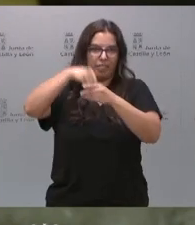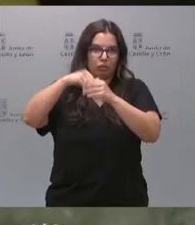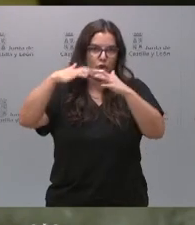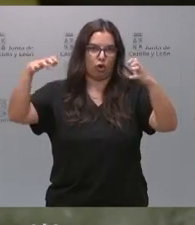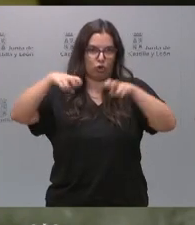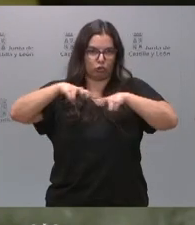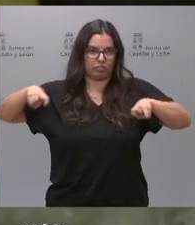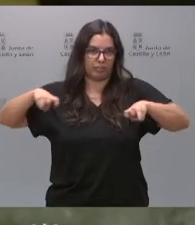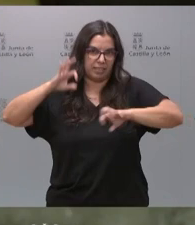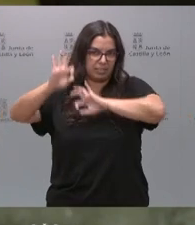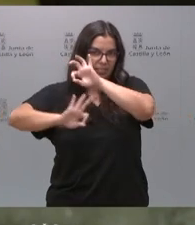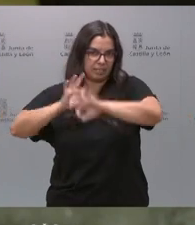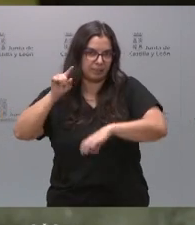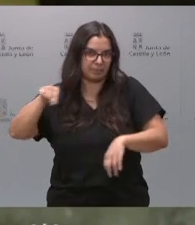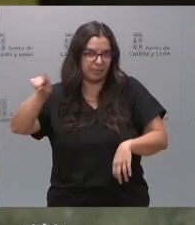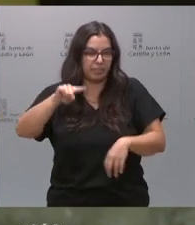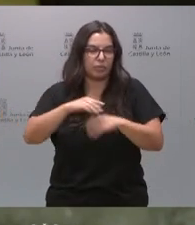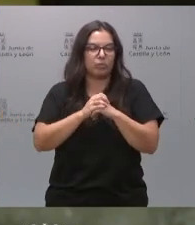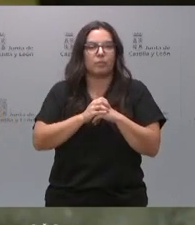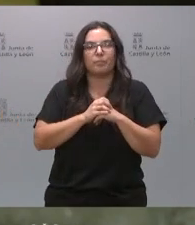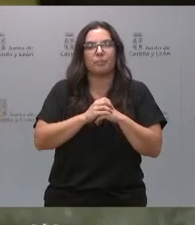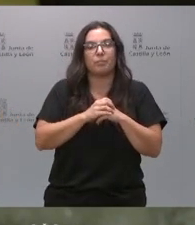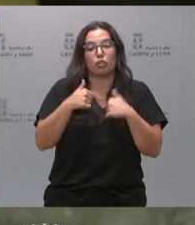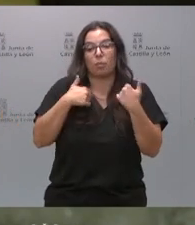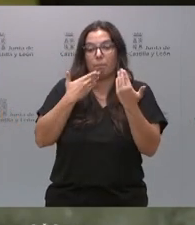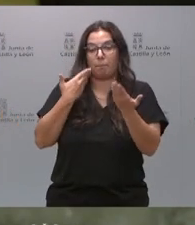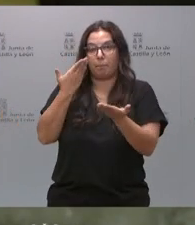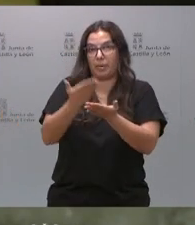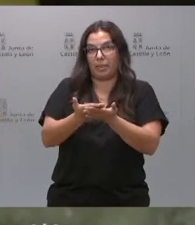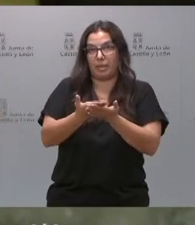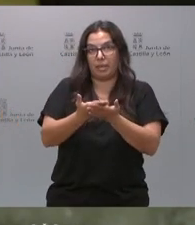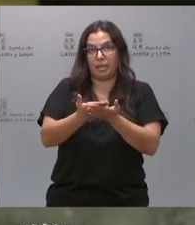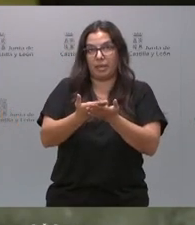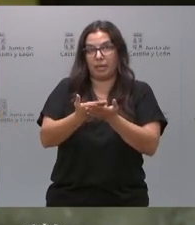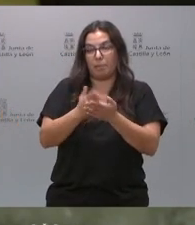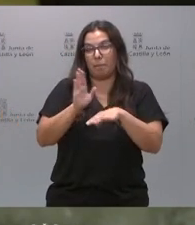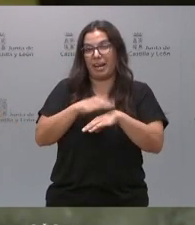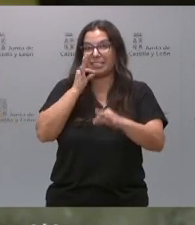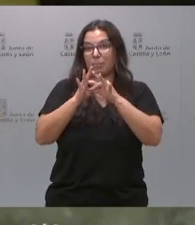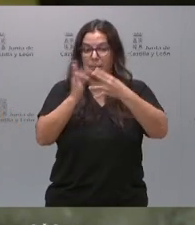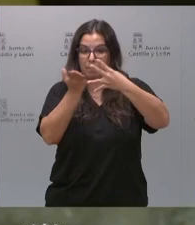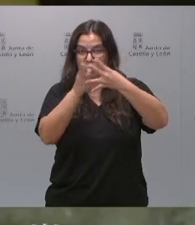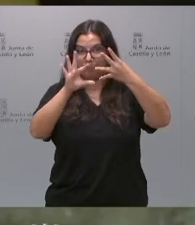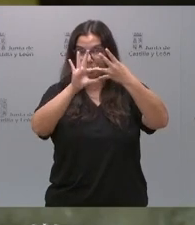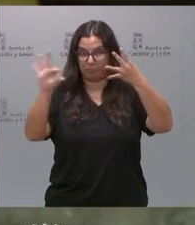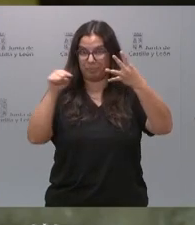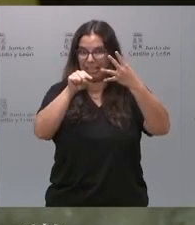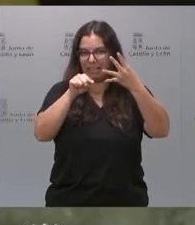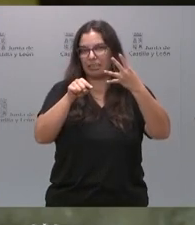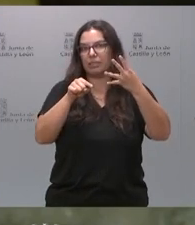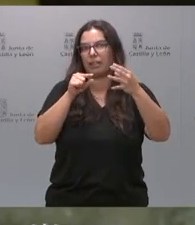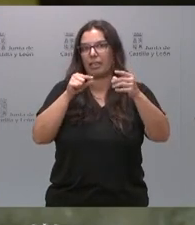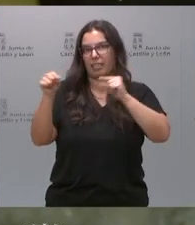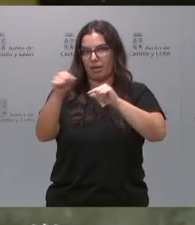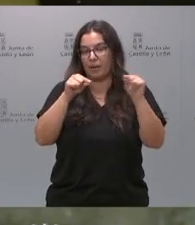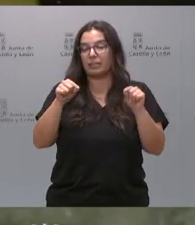Cortes de Castilla y León. Lo solicitaré en la segunda quincena del mes de septiembre. Lo que sí puedo decir es que